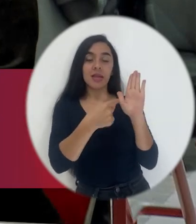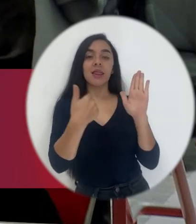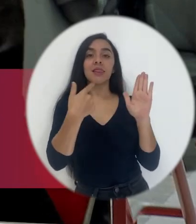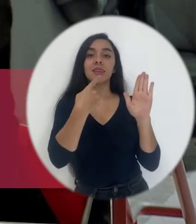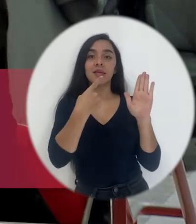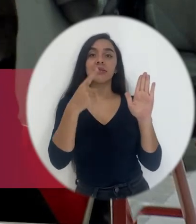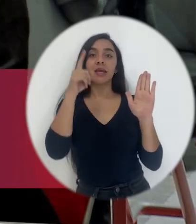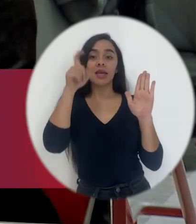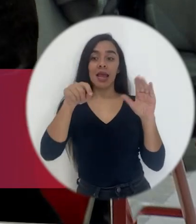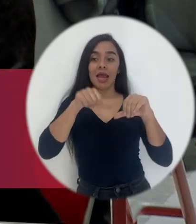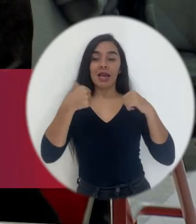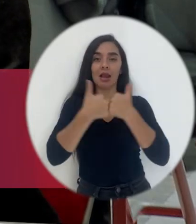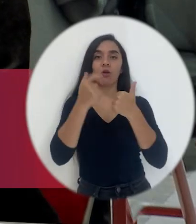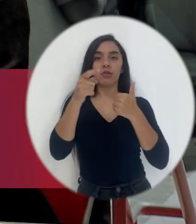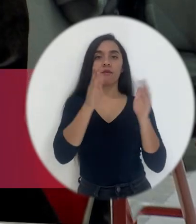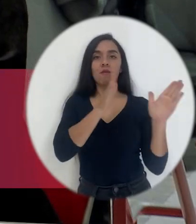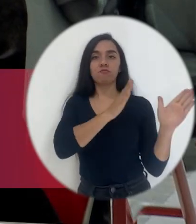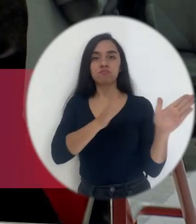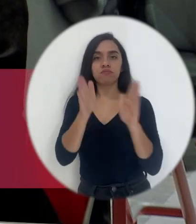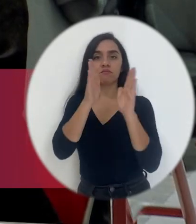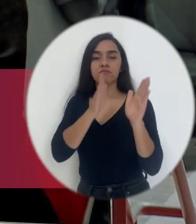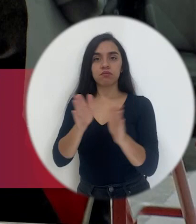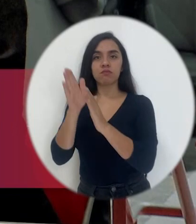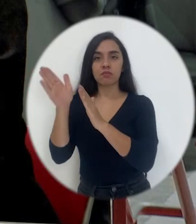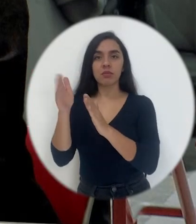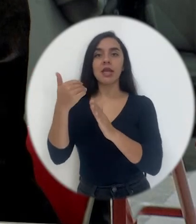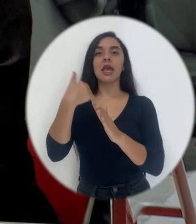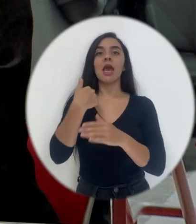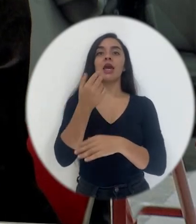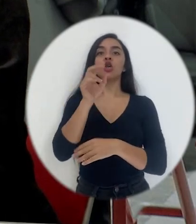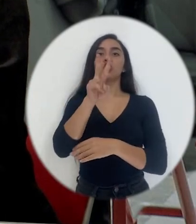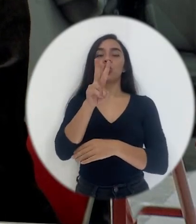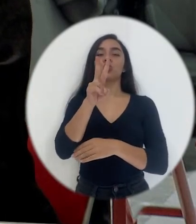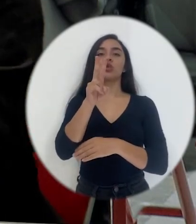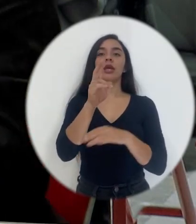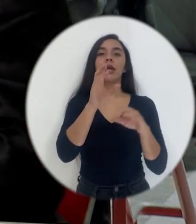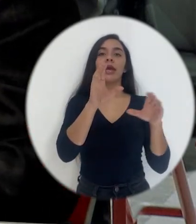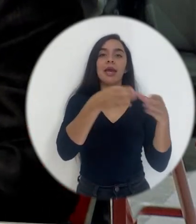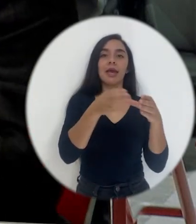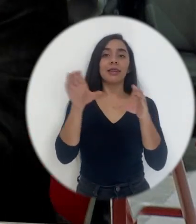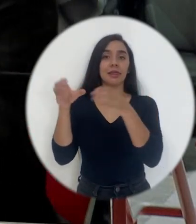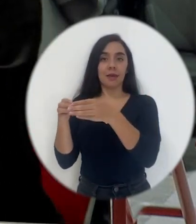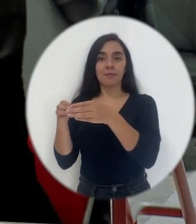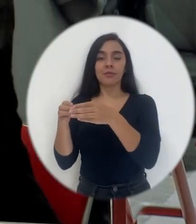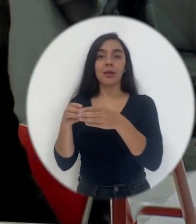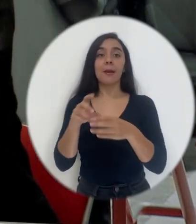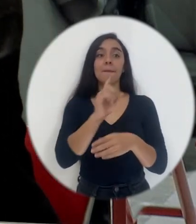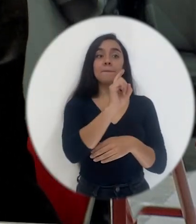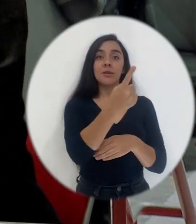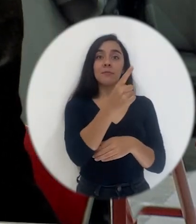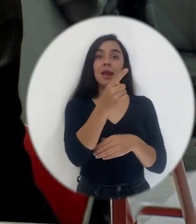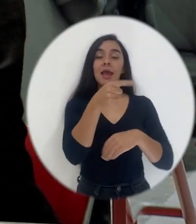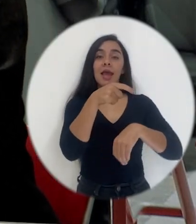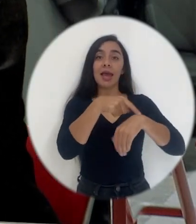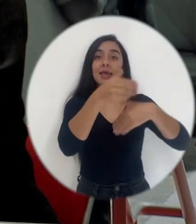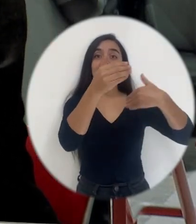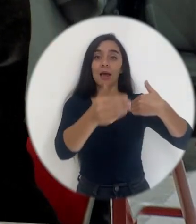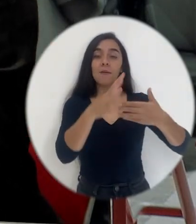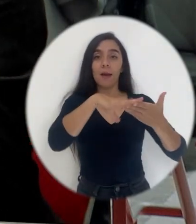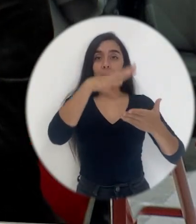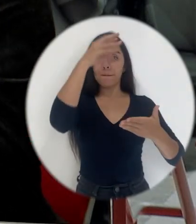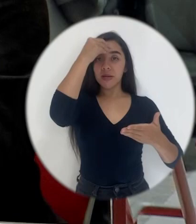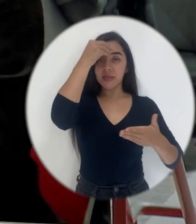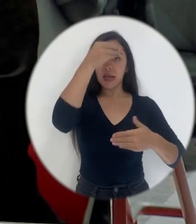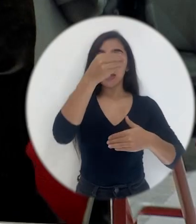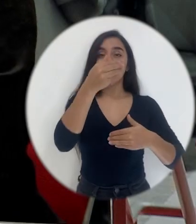propone una organización de elección en la cual vienen dos etapas. La primera etapa se llama el aprendizaje de los conocimientos